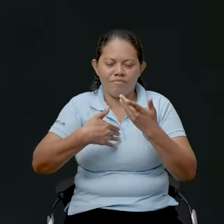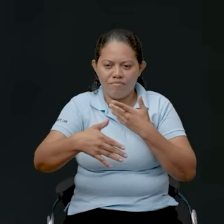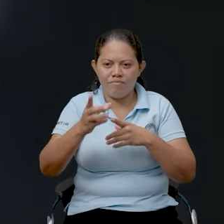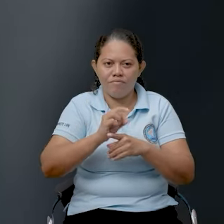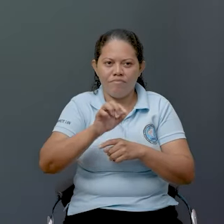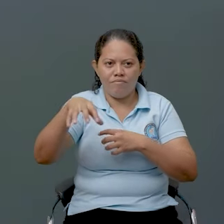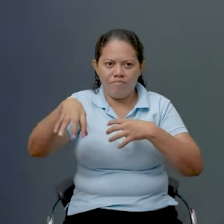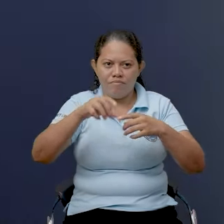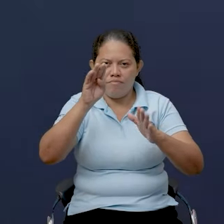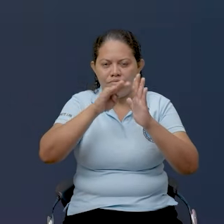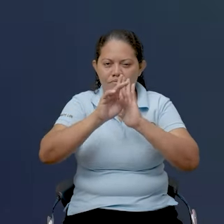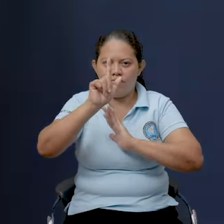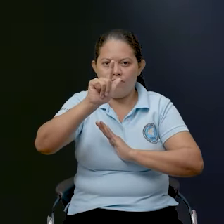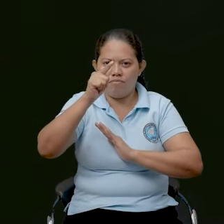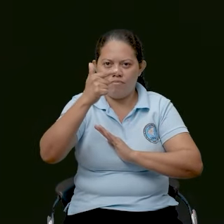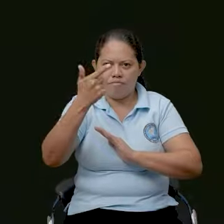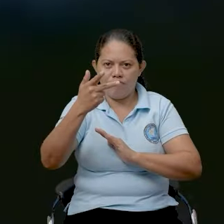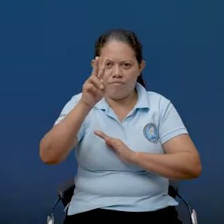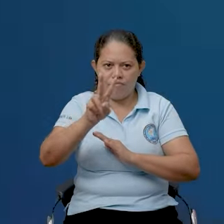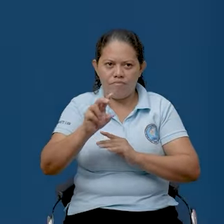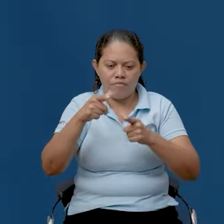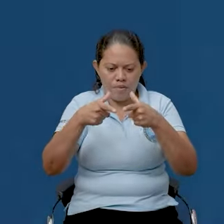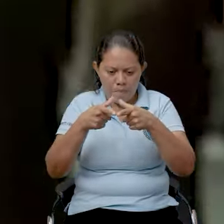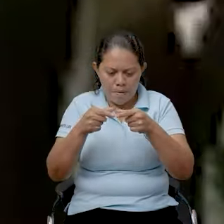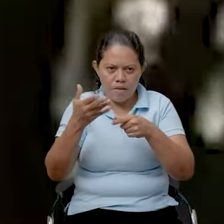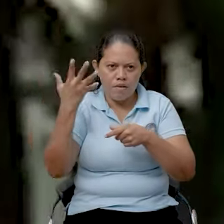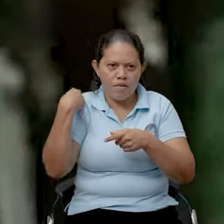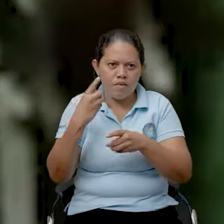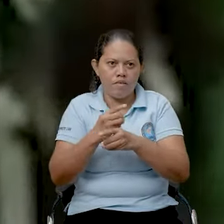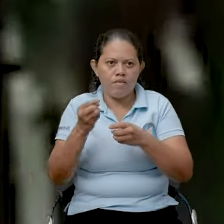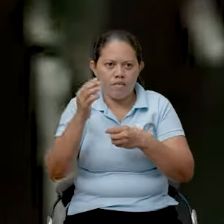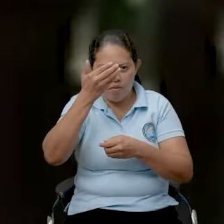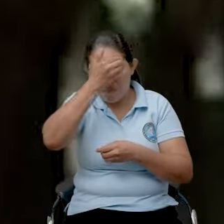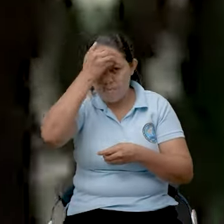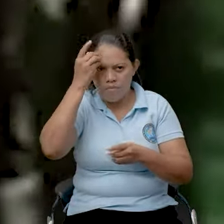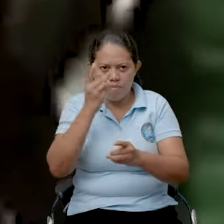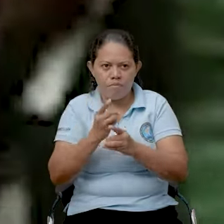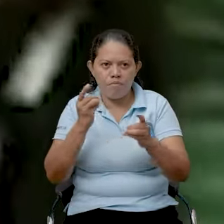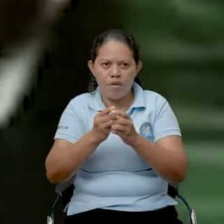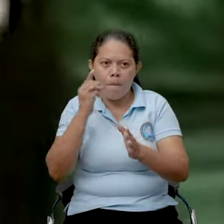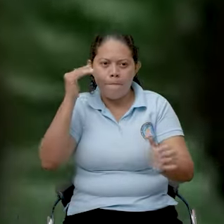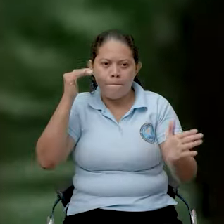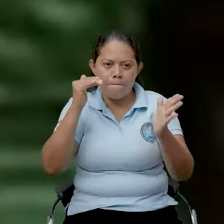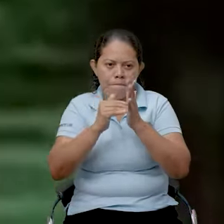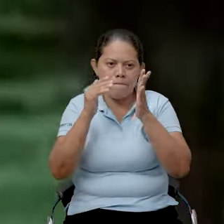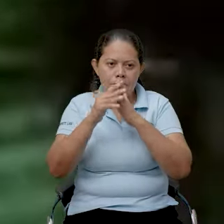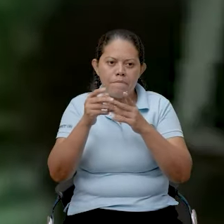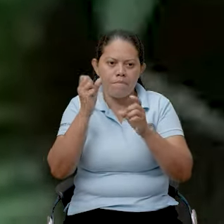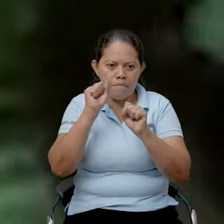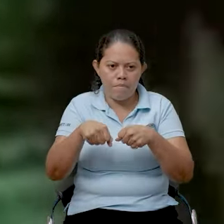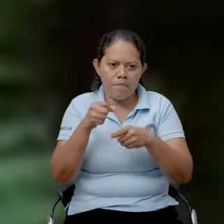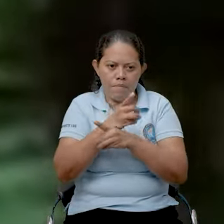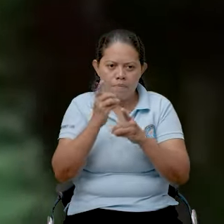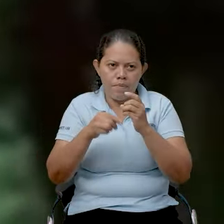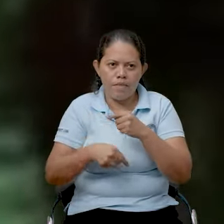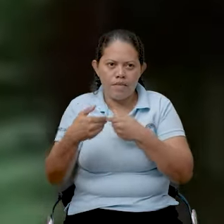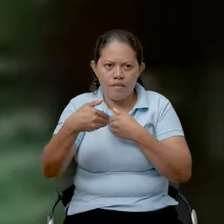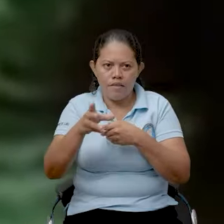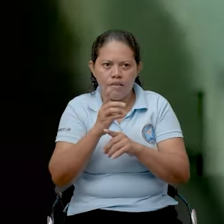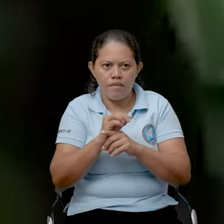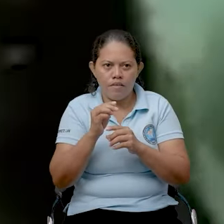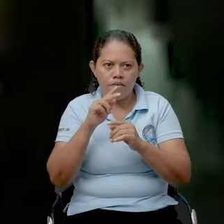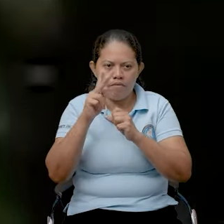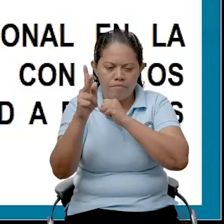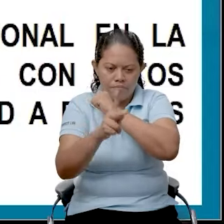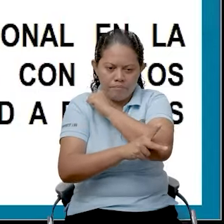fue el terremoto de 1972 en Managua, sin olvidar las situaciones multiamenazas que pueden ocurrir repentinamente